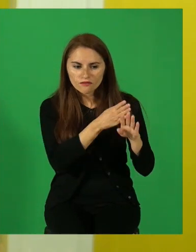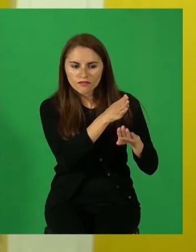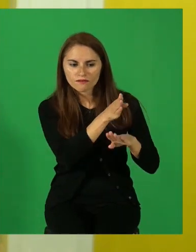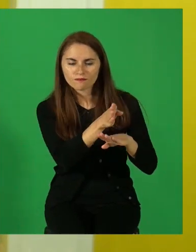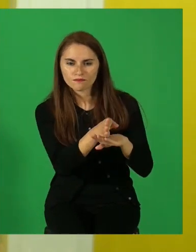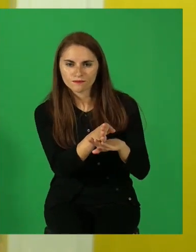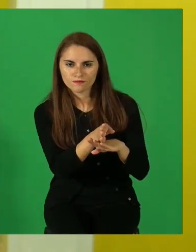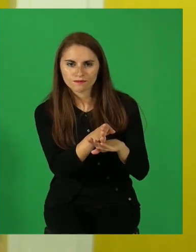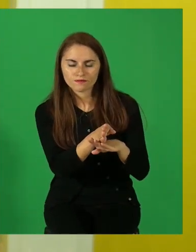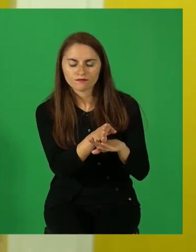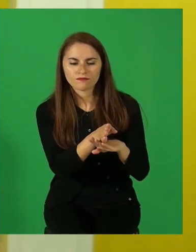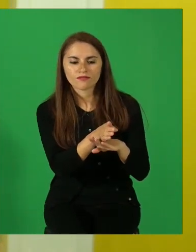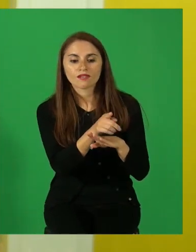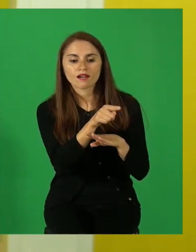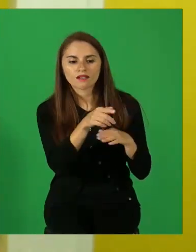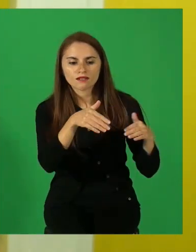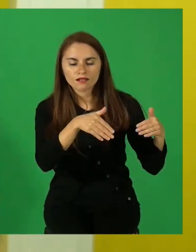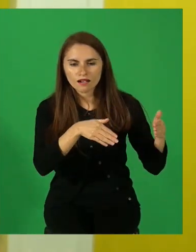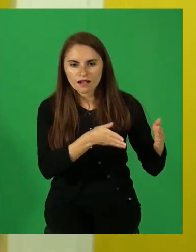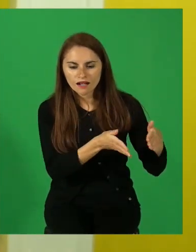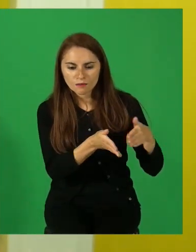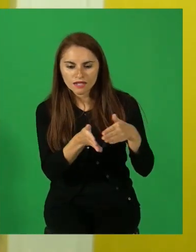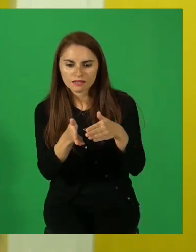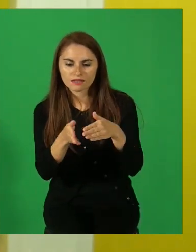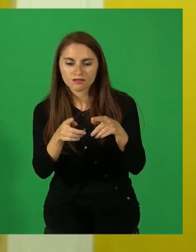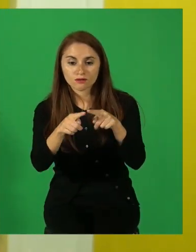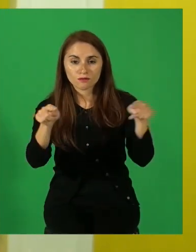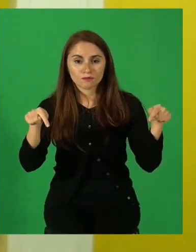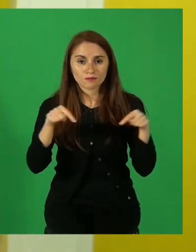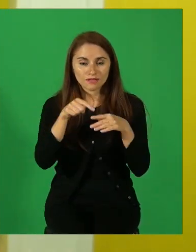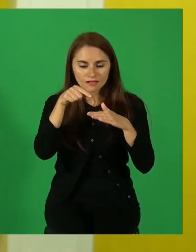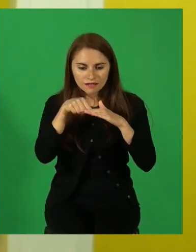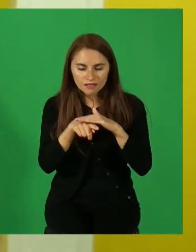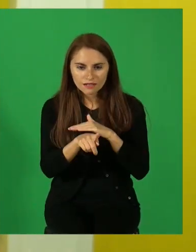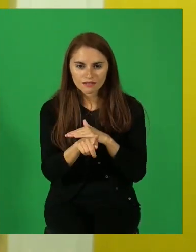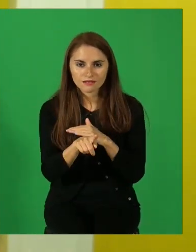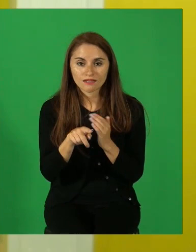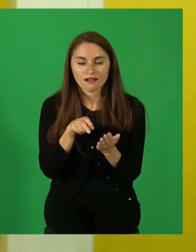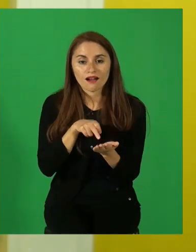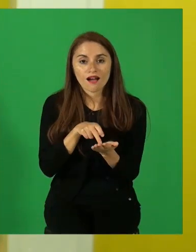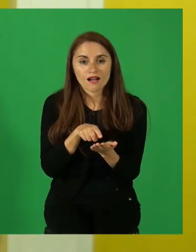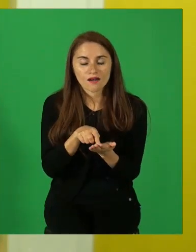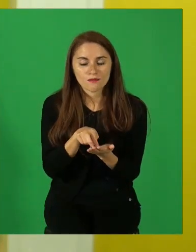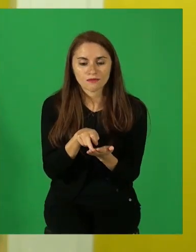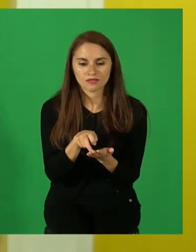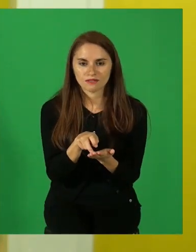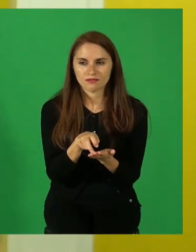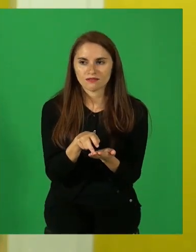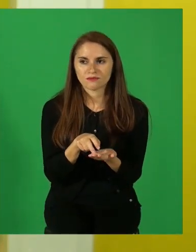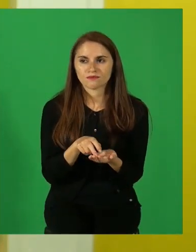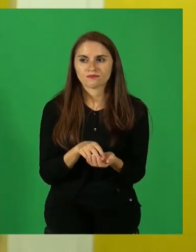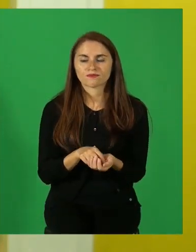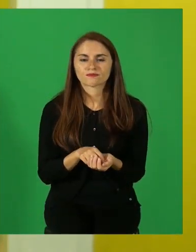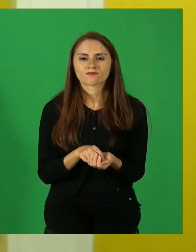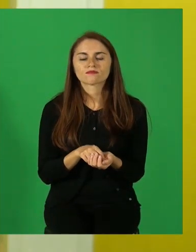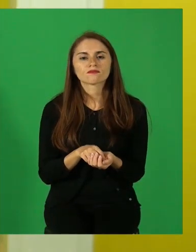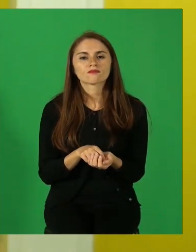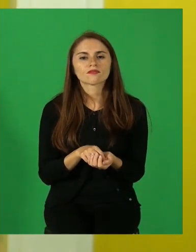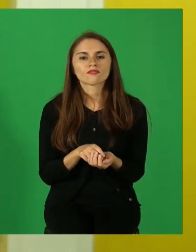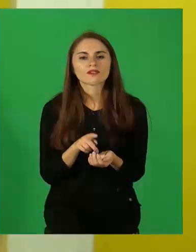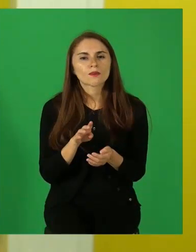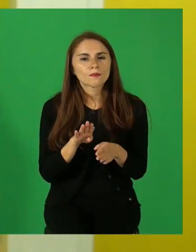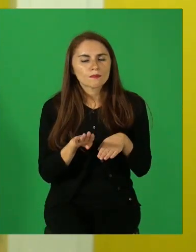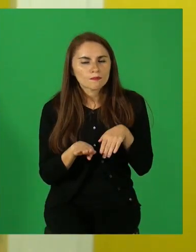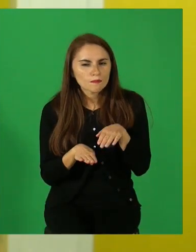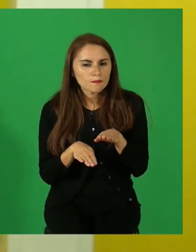o ella, al pasillo y entra a su pieza. Camina, insisto, él o ella, con